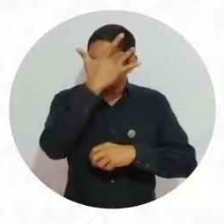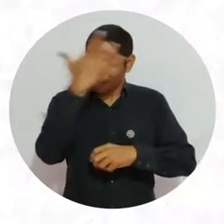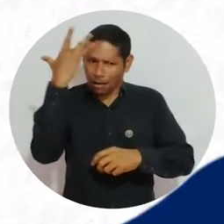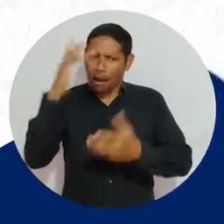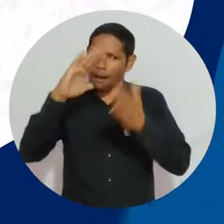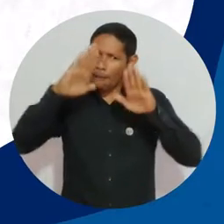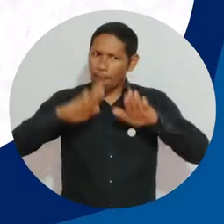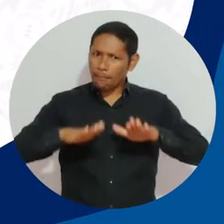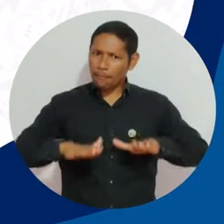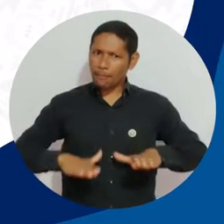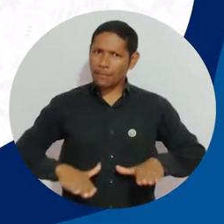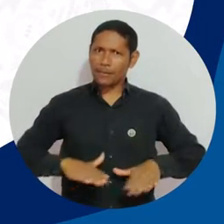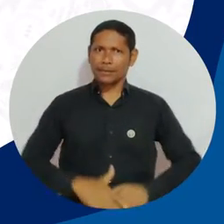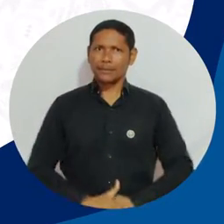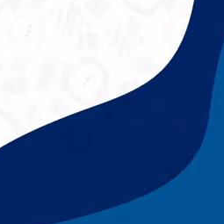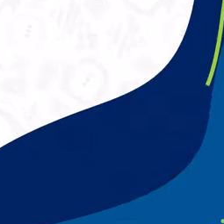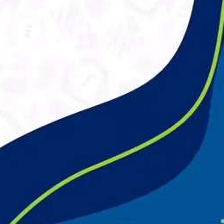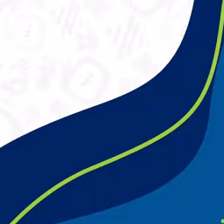mental.